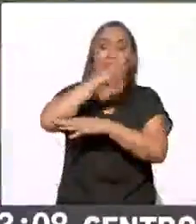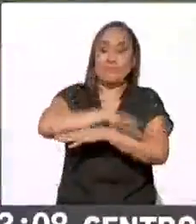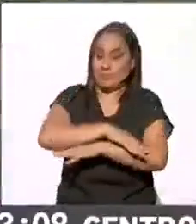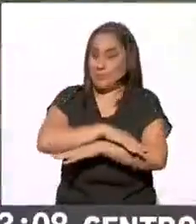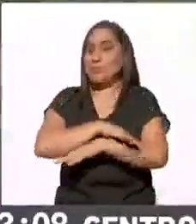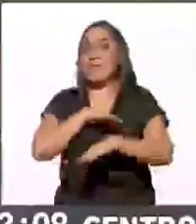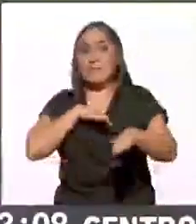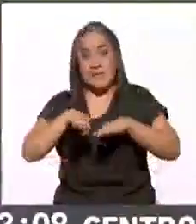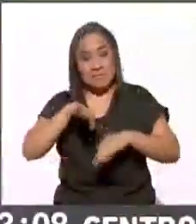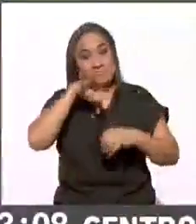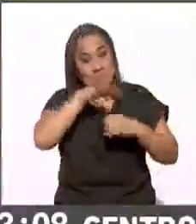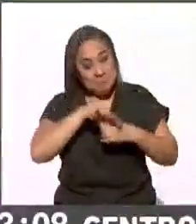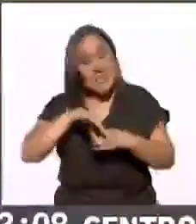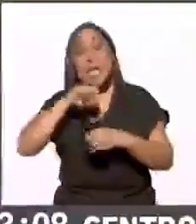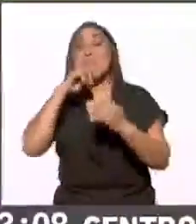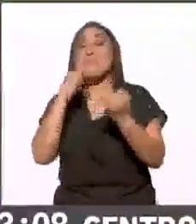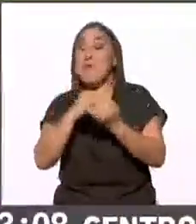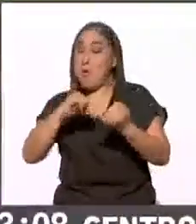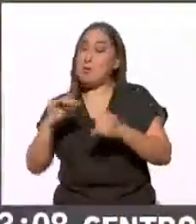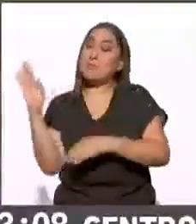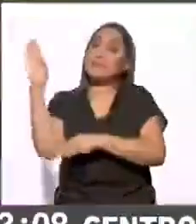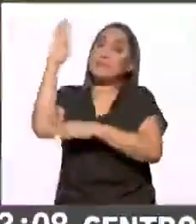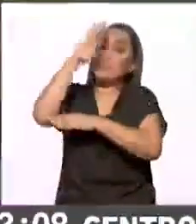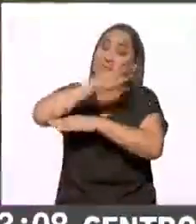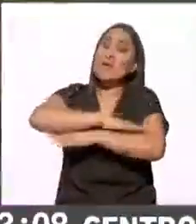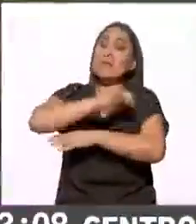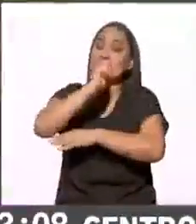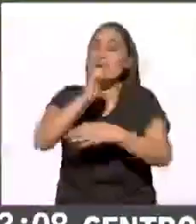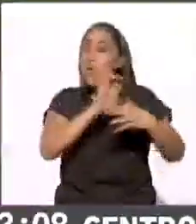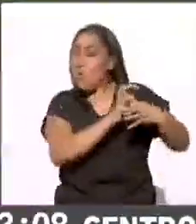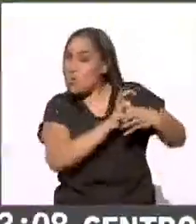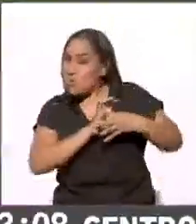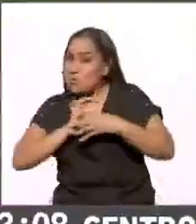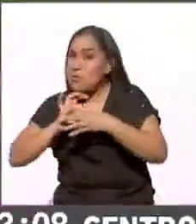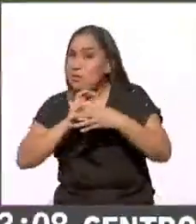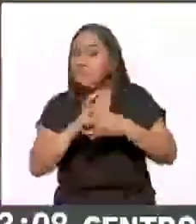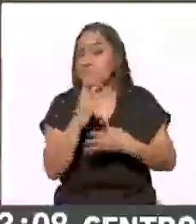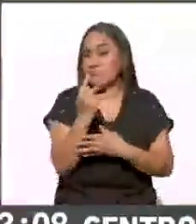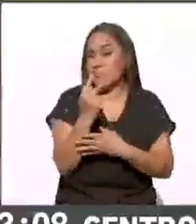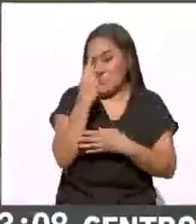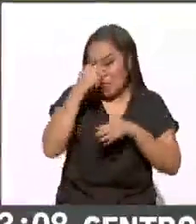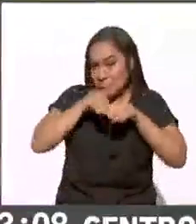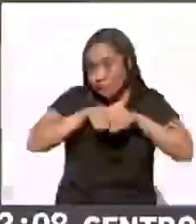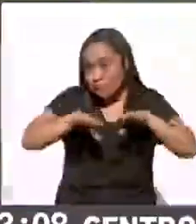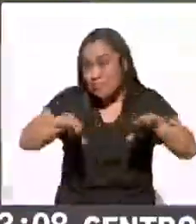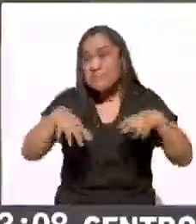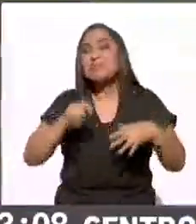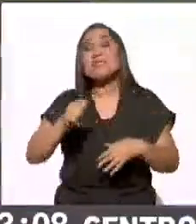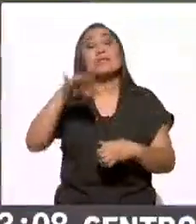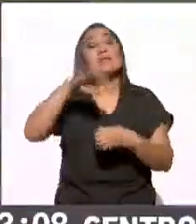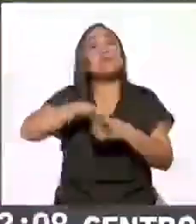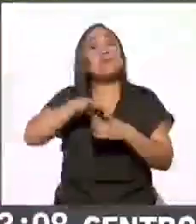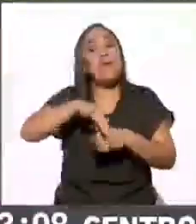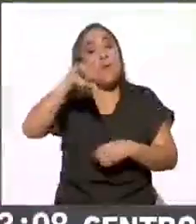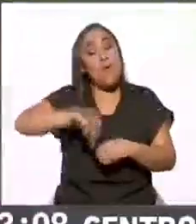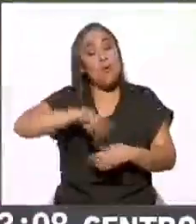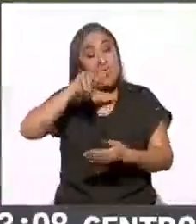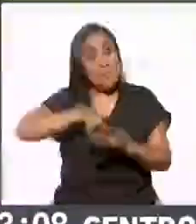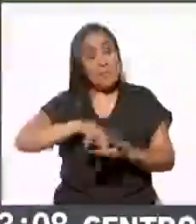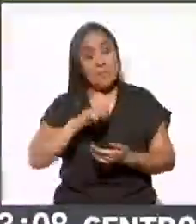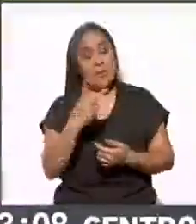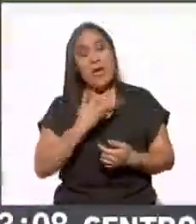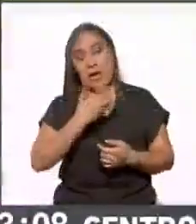larga y gran cobertura que hemos hecho los medios públicos unidos por las audiencias en esta elección 2021. En efecto,